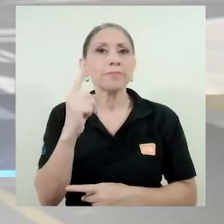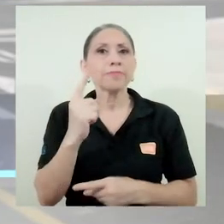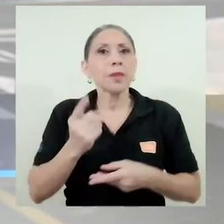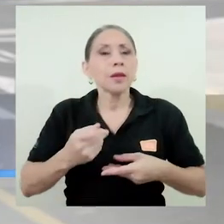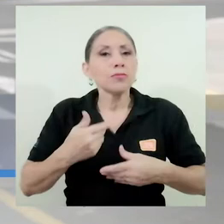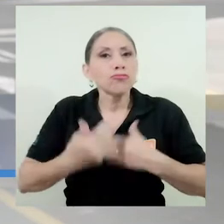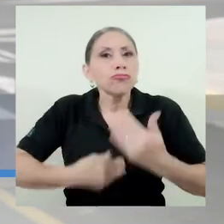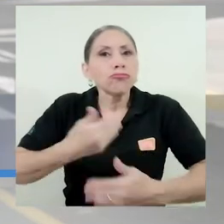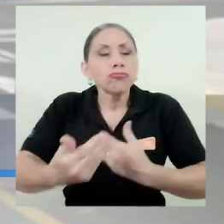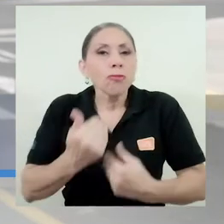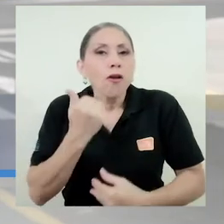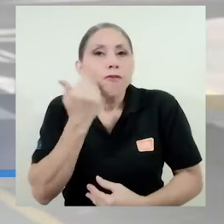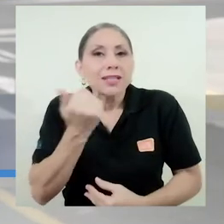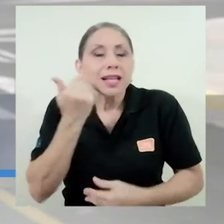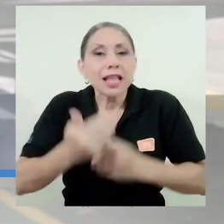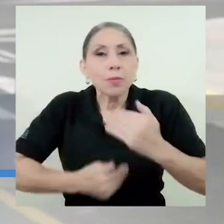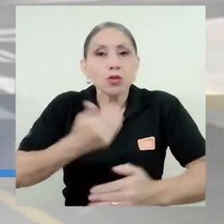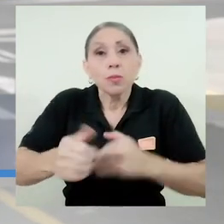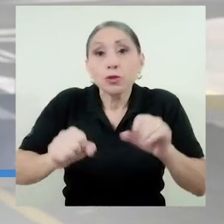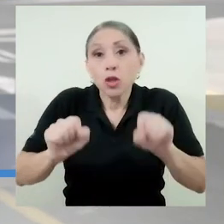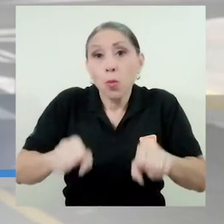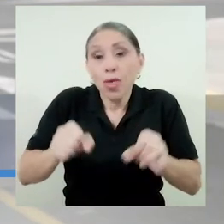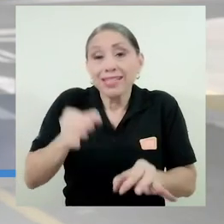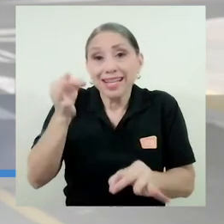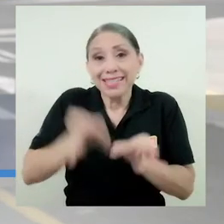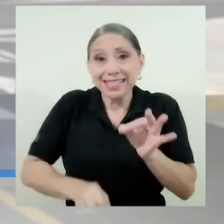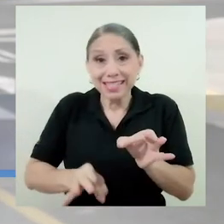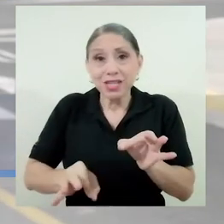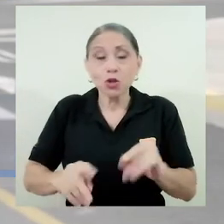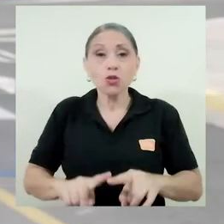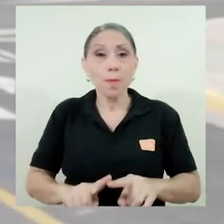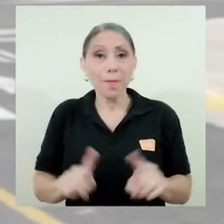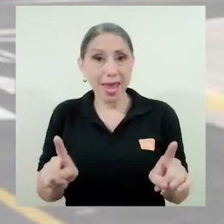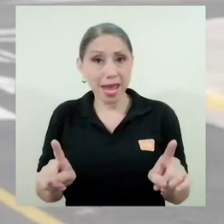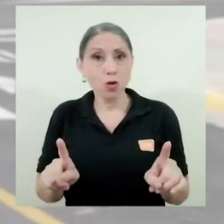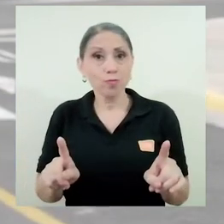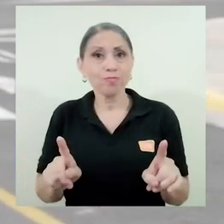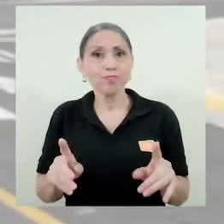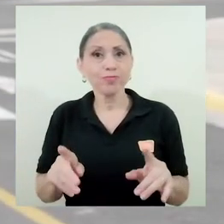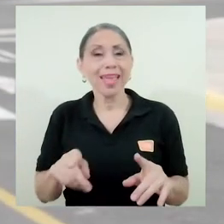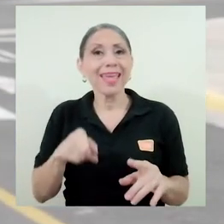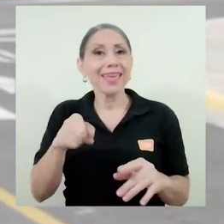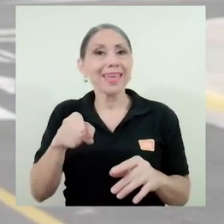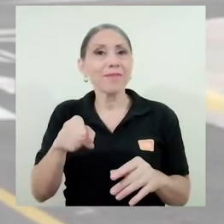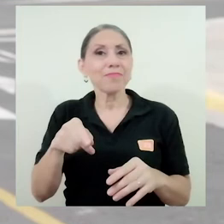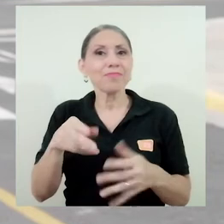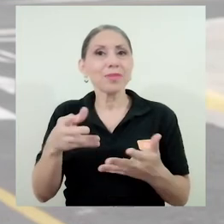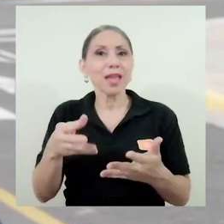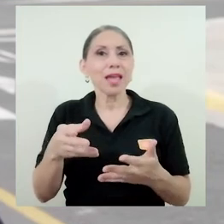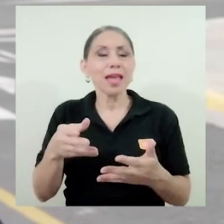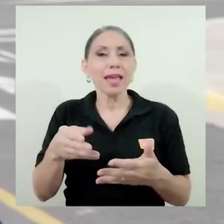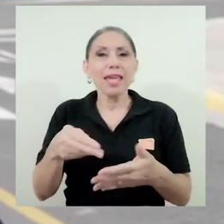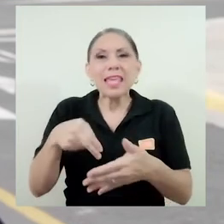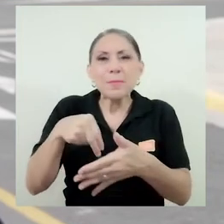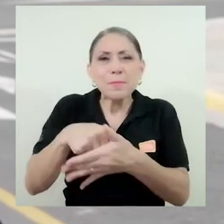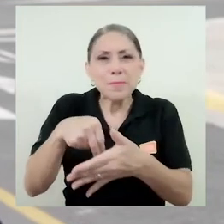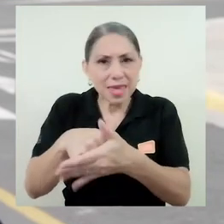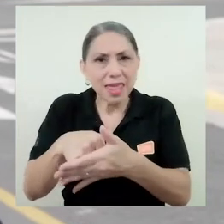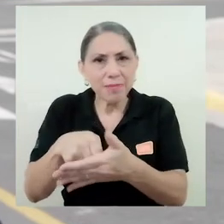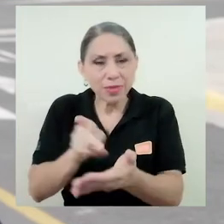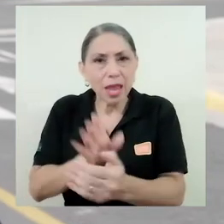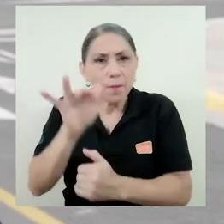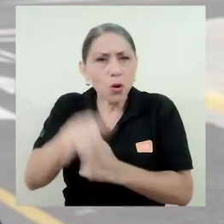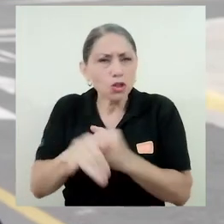muchos procesos que pueden ser sencillos, pero que impiden que proyectos tan